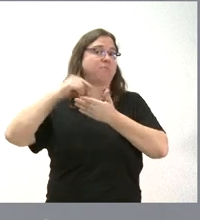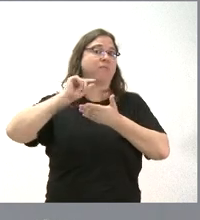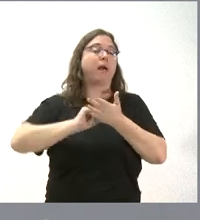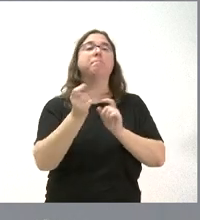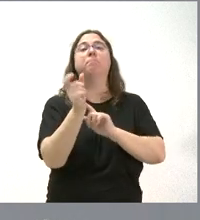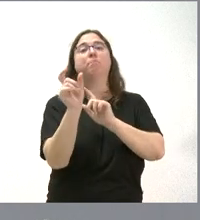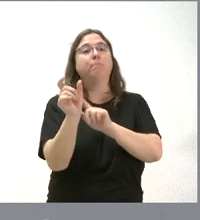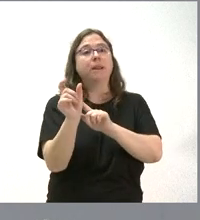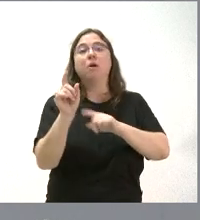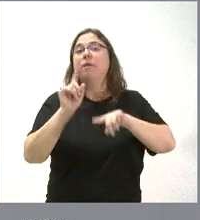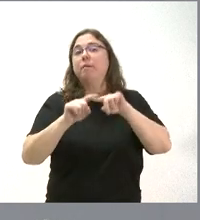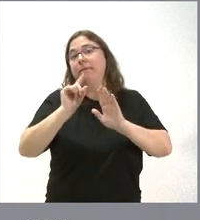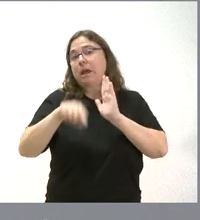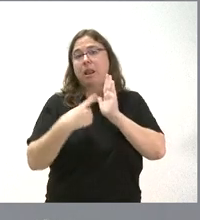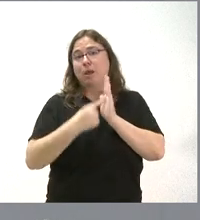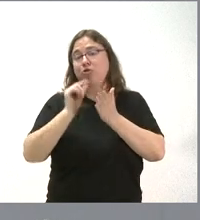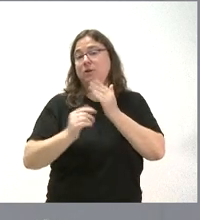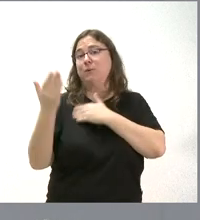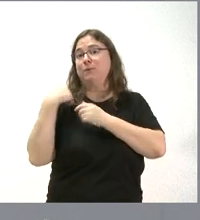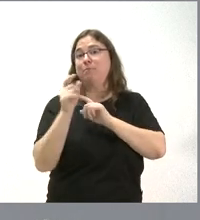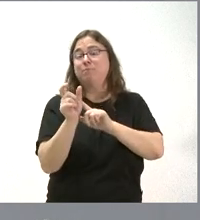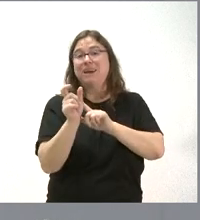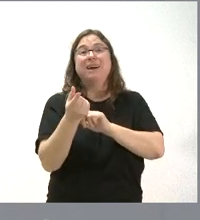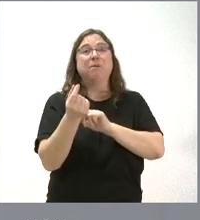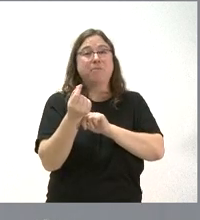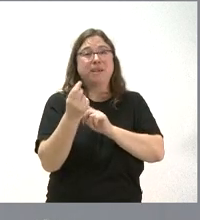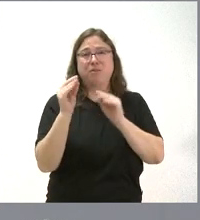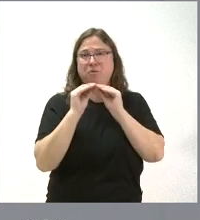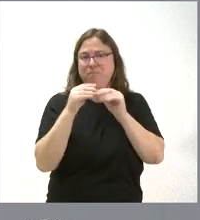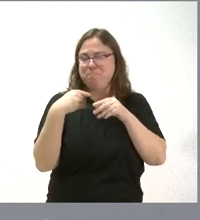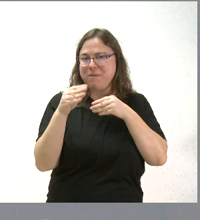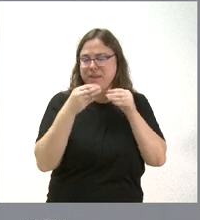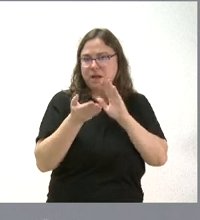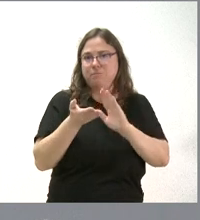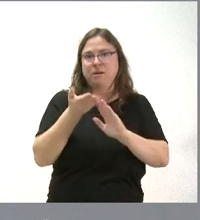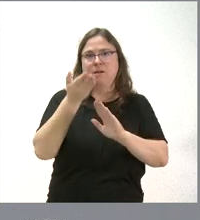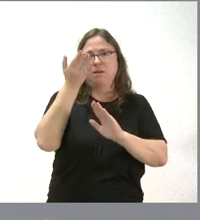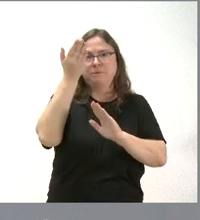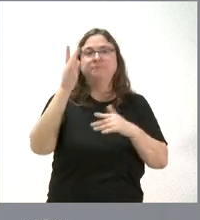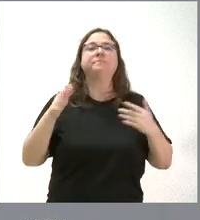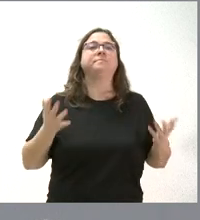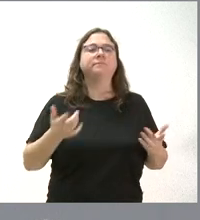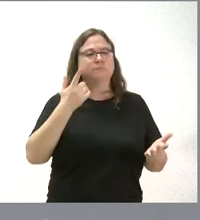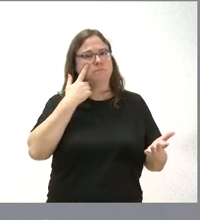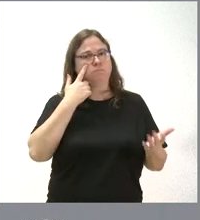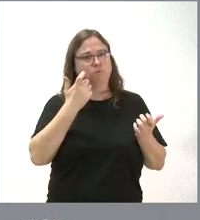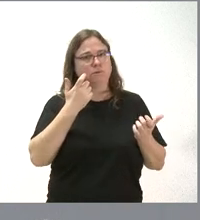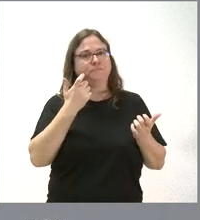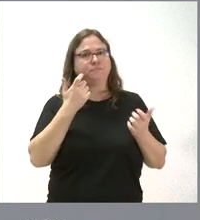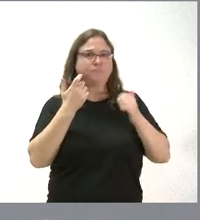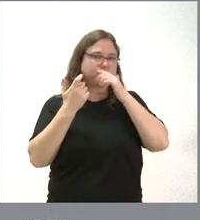determinado en función de la ley de contratos, pues lógicamente los precios de muchos materiales han evolucionado al alza y estamos viendo cómo muchos